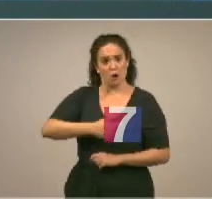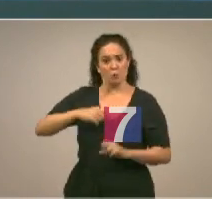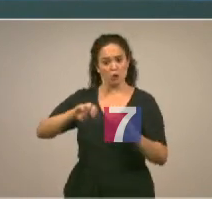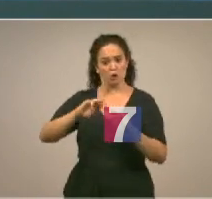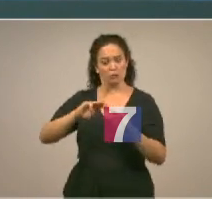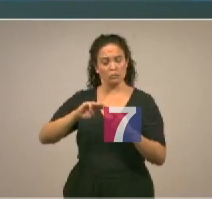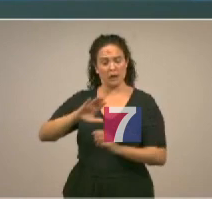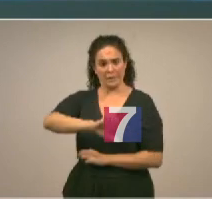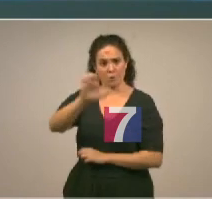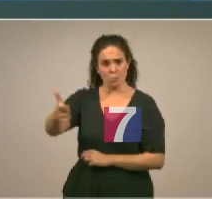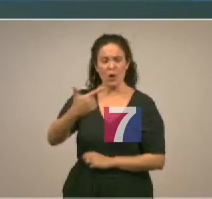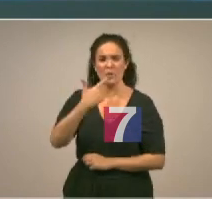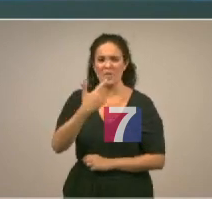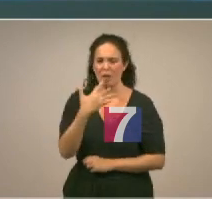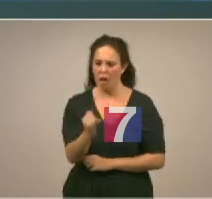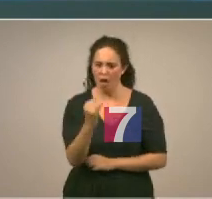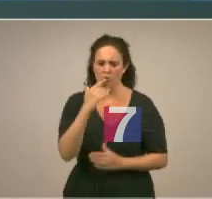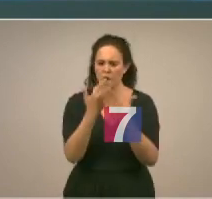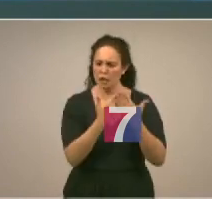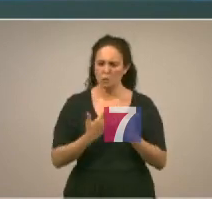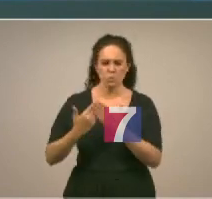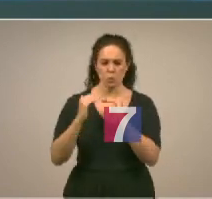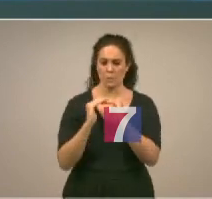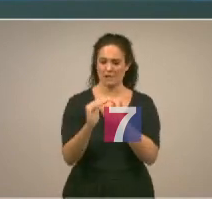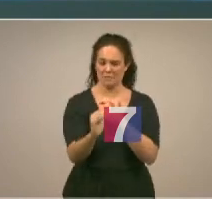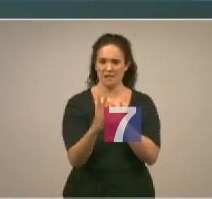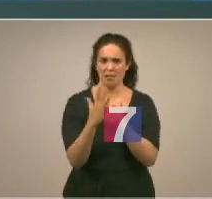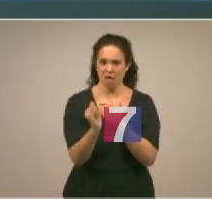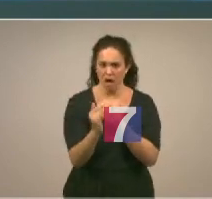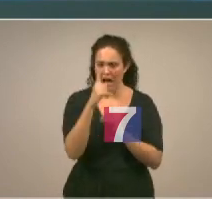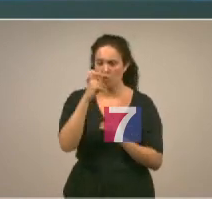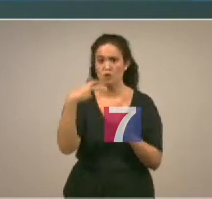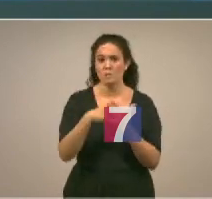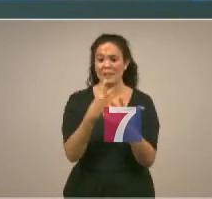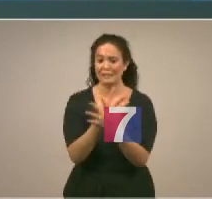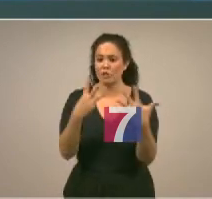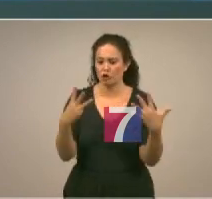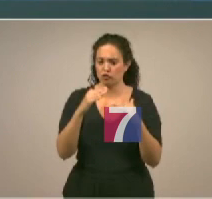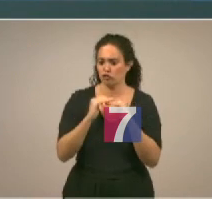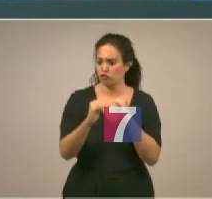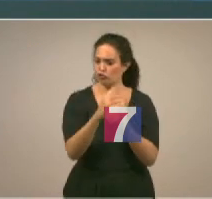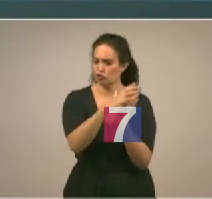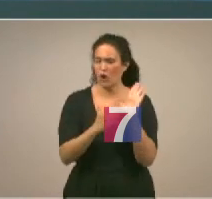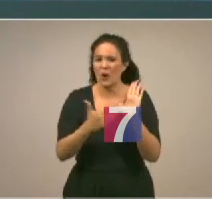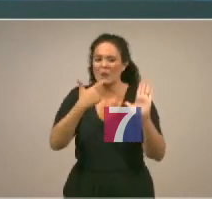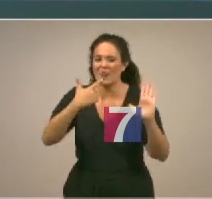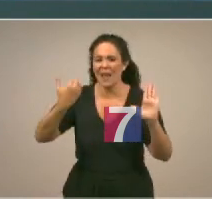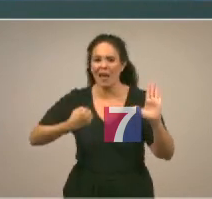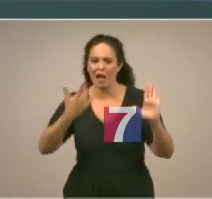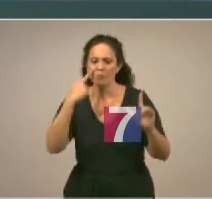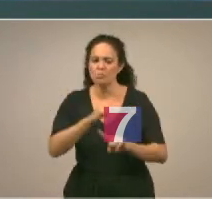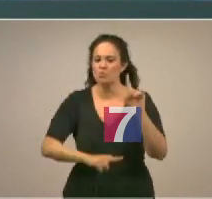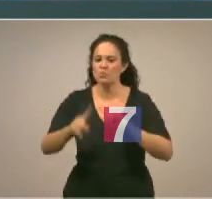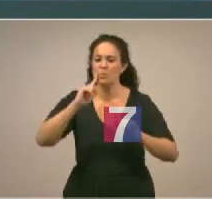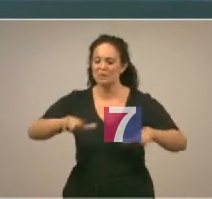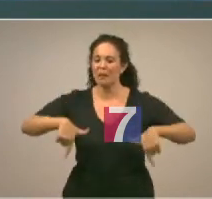se menciona la existencia de un estudio de estabilidad del año 2018 que evidenciaba la existencia de problemas en